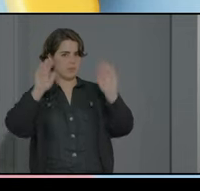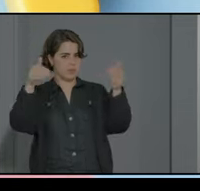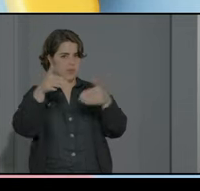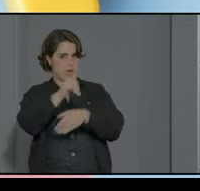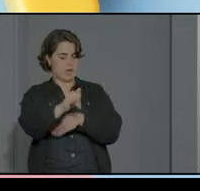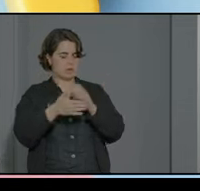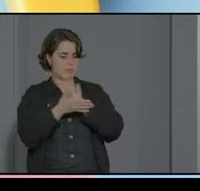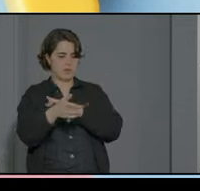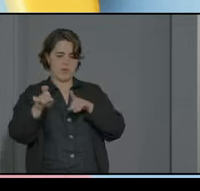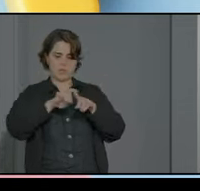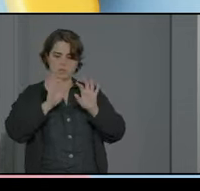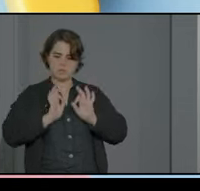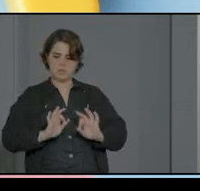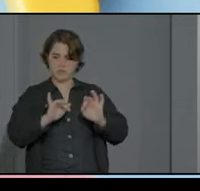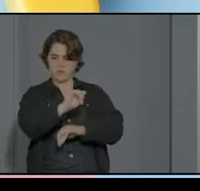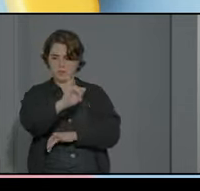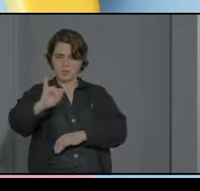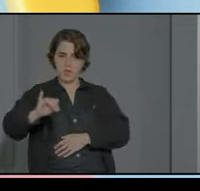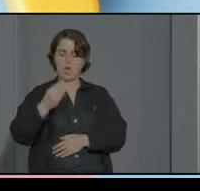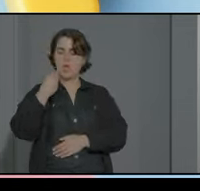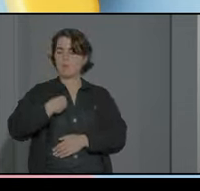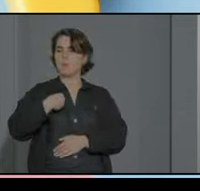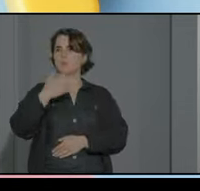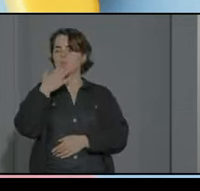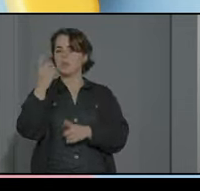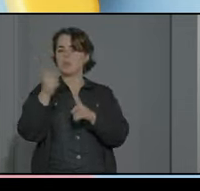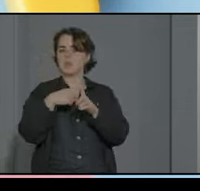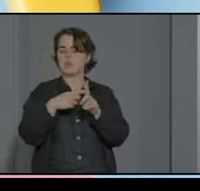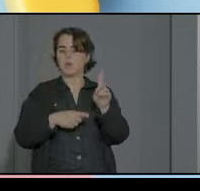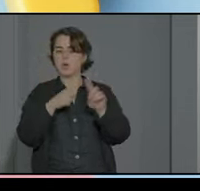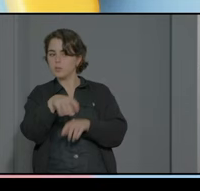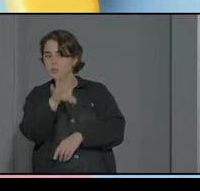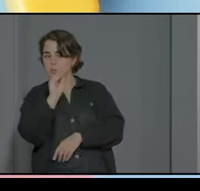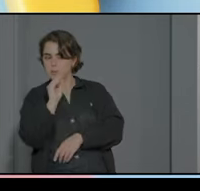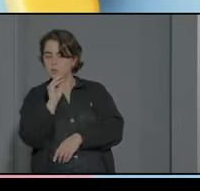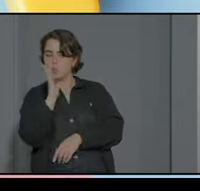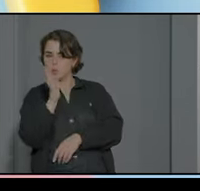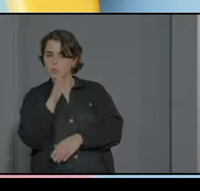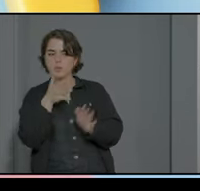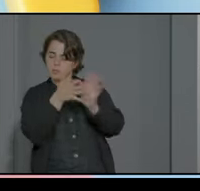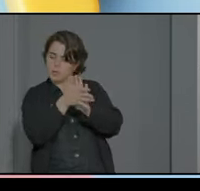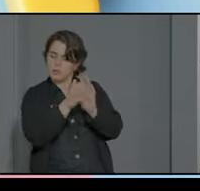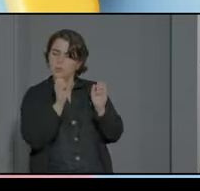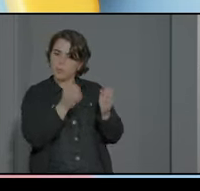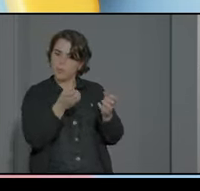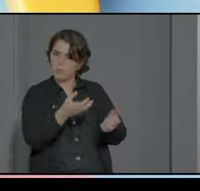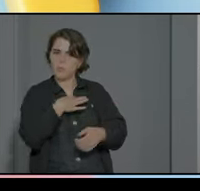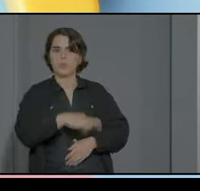unas características particulares e incluso si tiene nivel suficiente para entender el porqué pues también se les puede dar esta explicación ¿no?